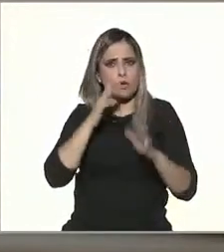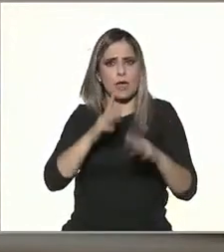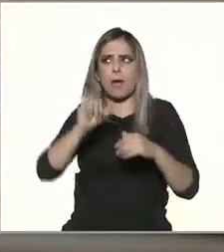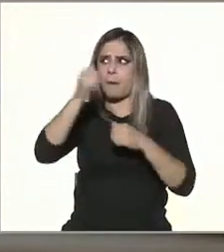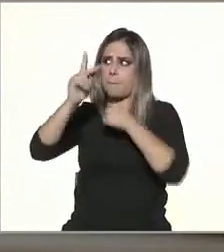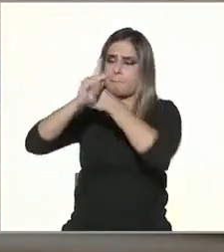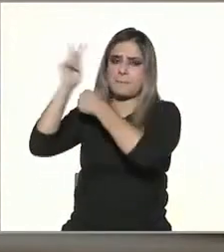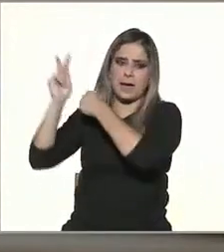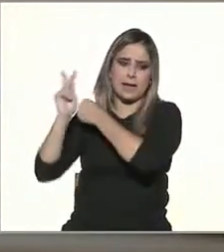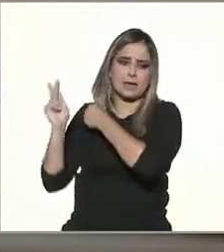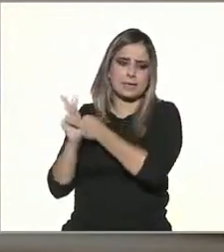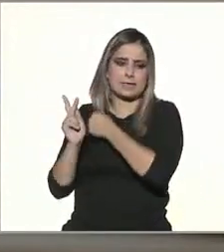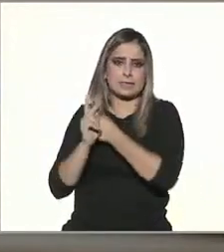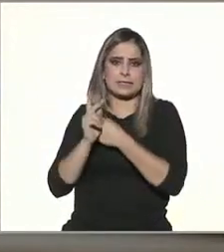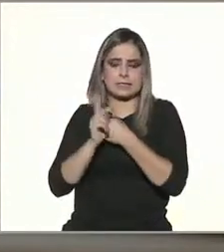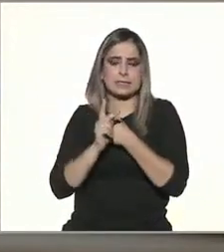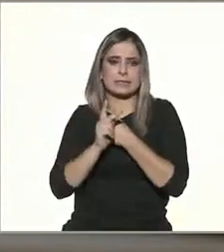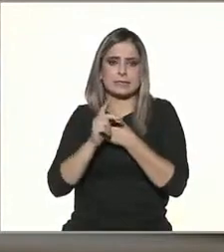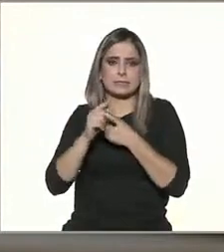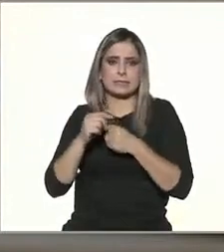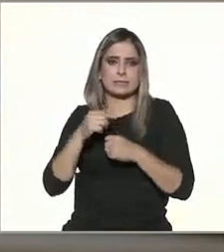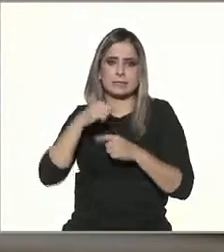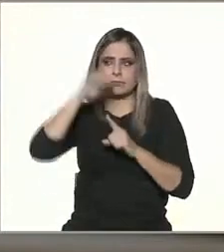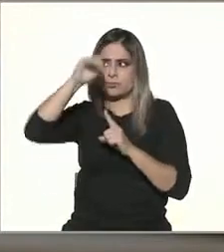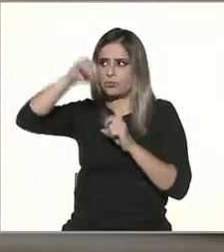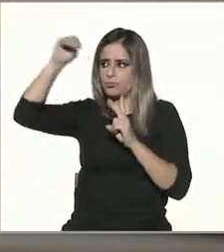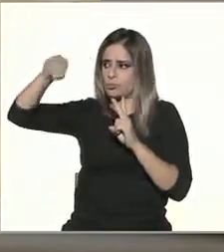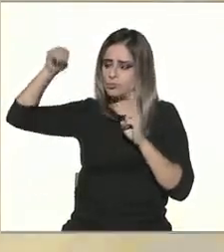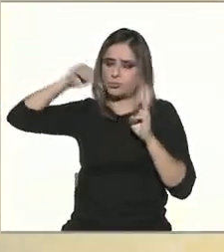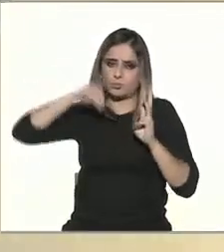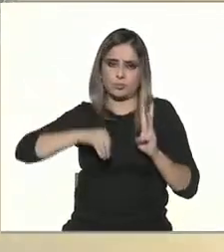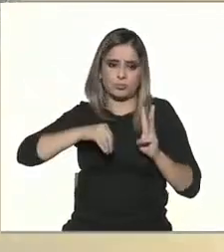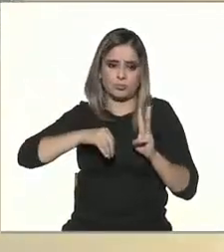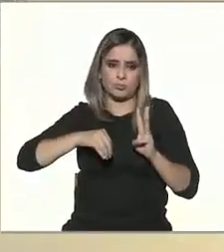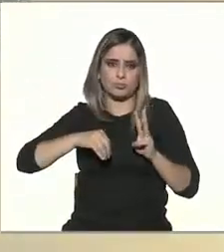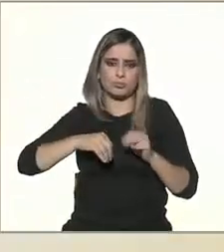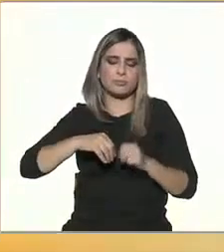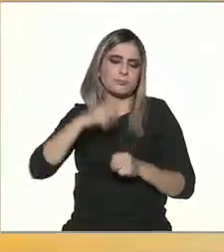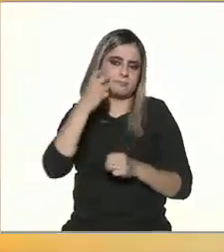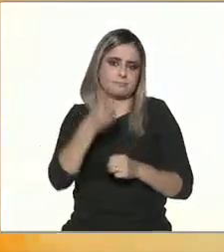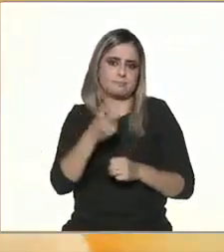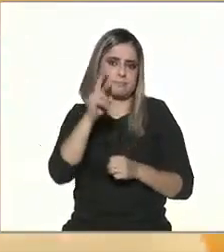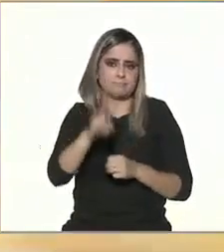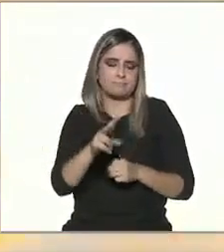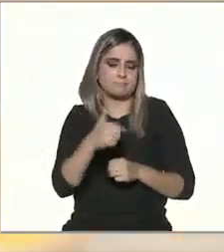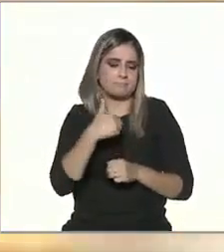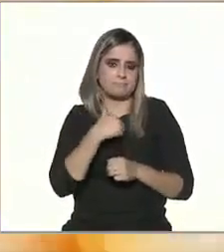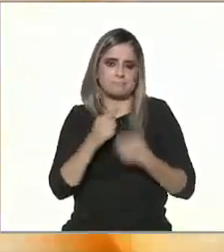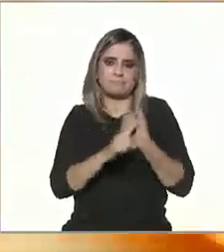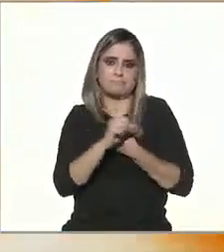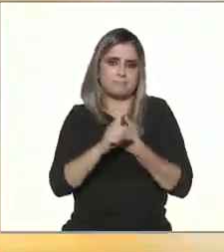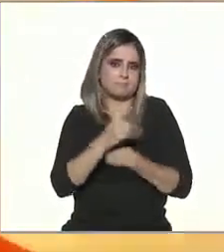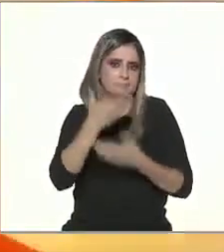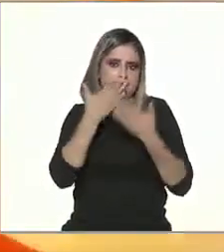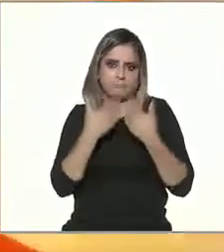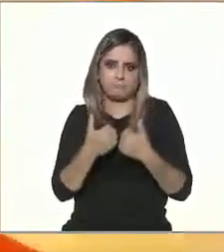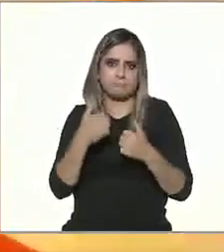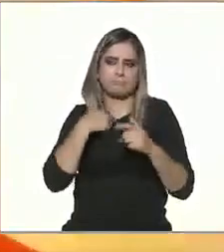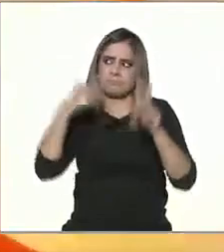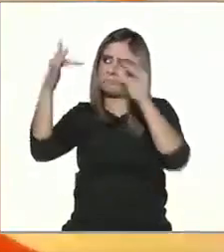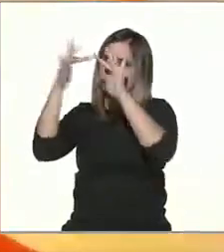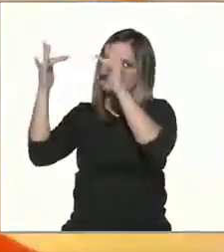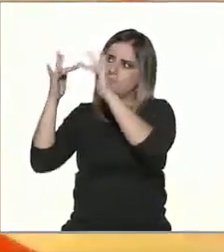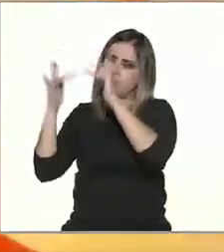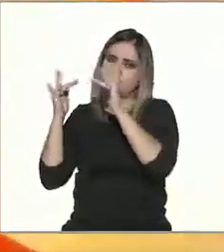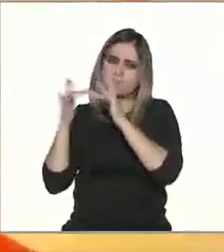este es el tercer país en el que estoy y el internet me permite no cortar con mis clientes antiguos. Yo dicto